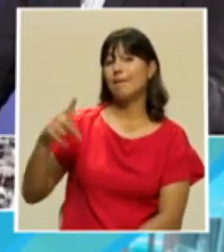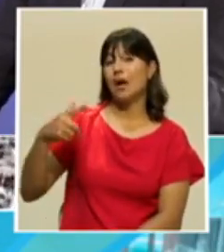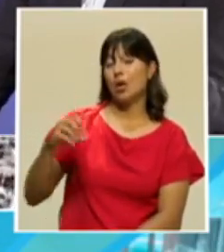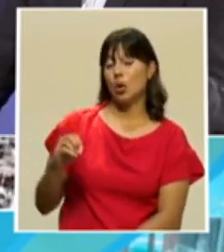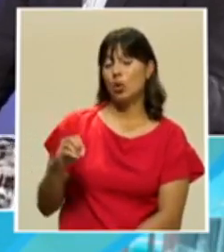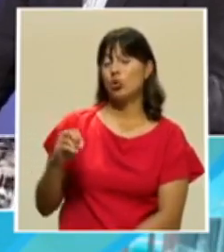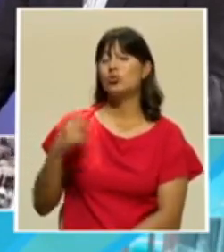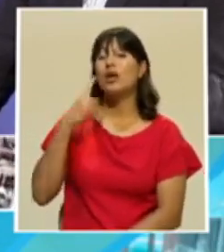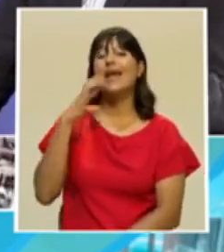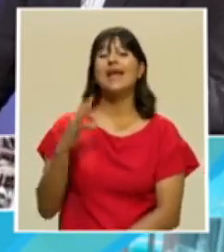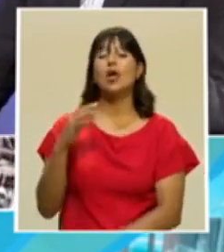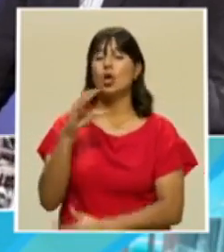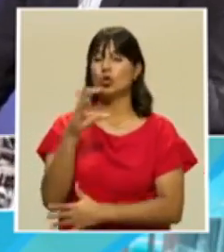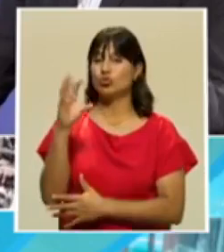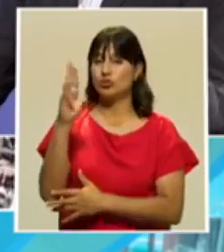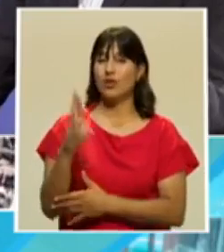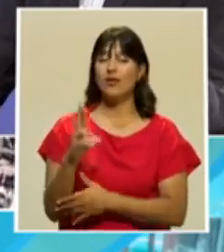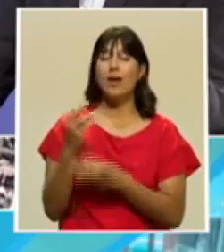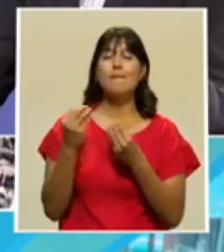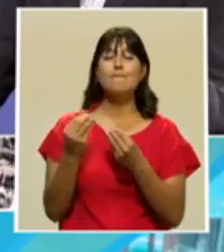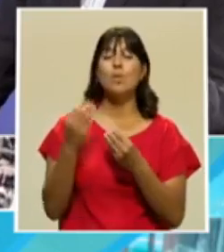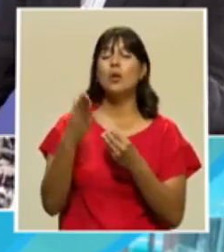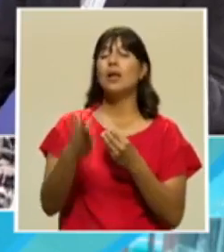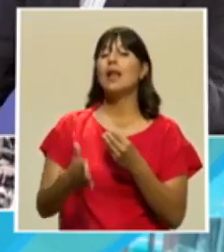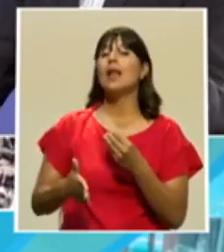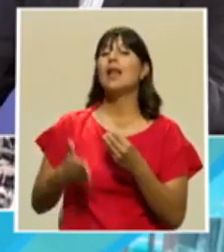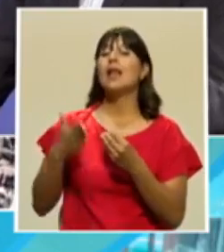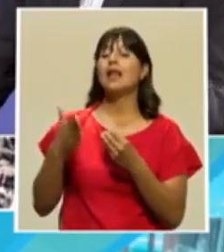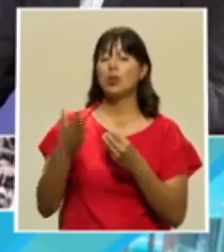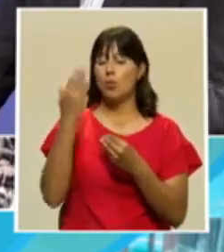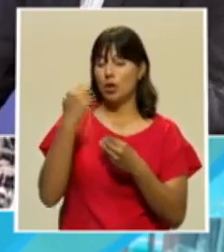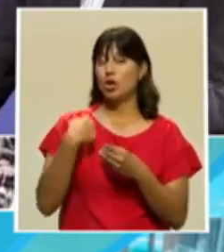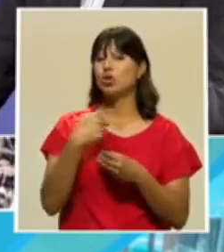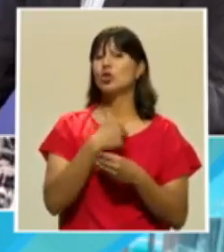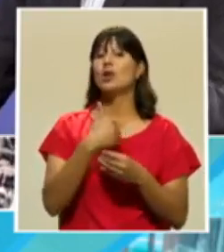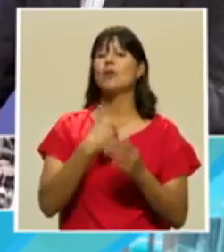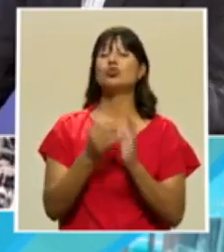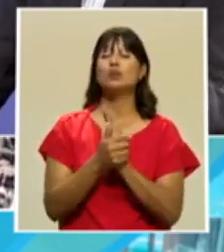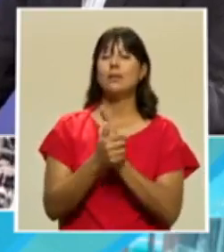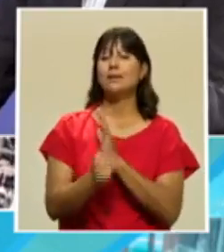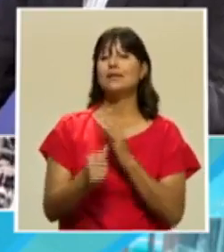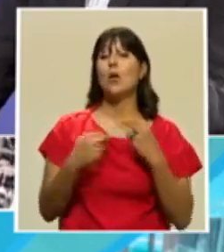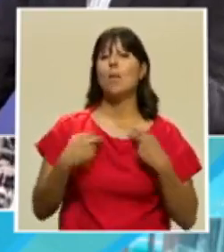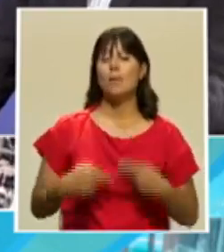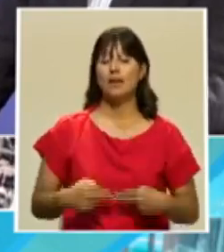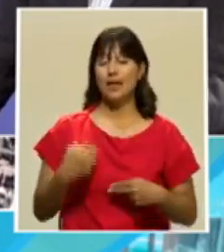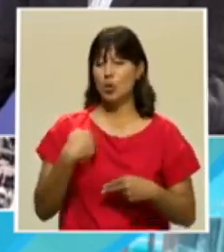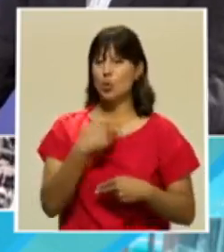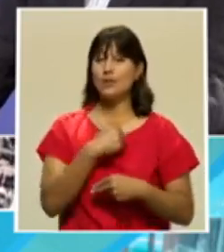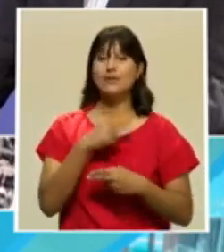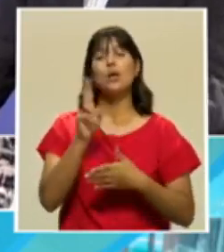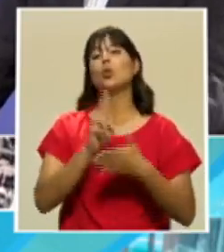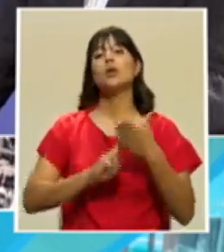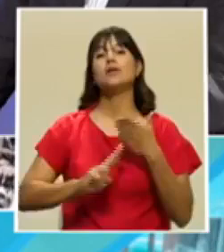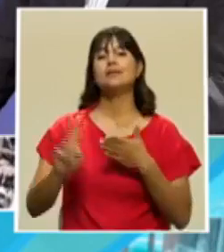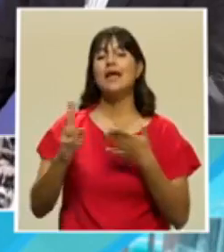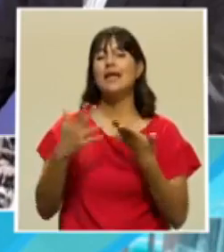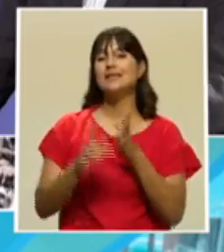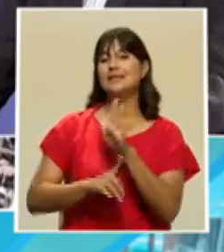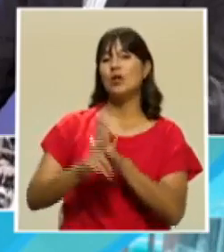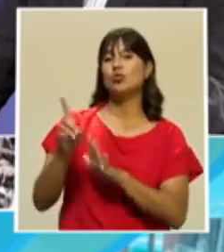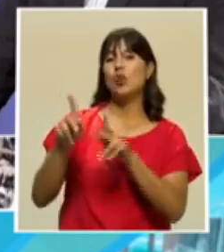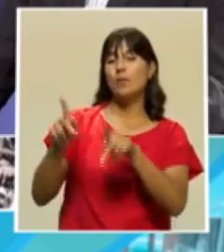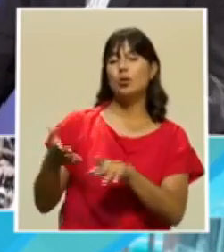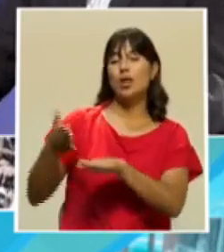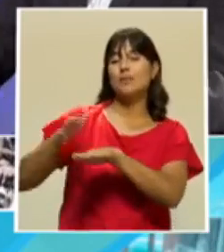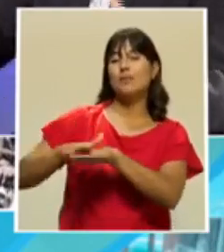Yo creo que nuestro país ha sido muy lento, porque tenemos la capacidad humana, nuestras universidades han generado especialistas en